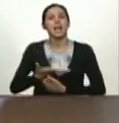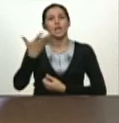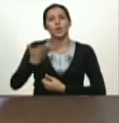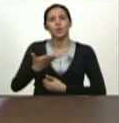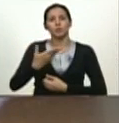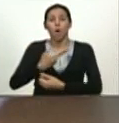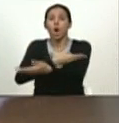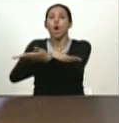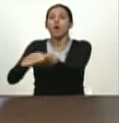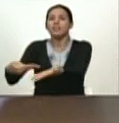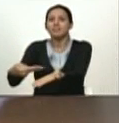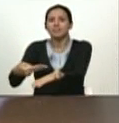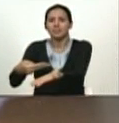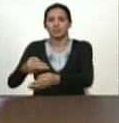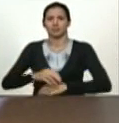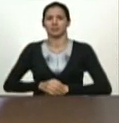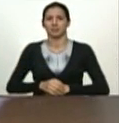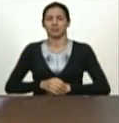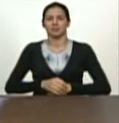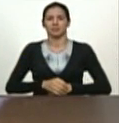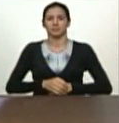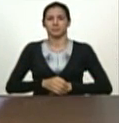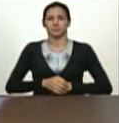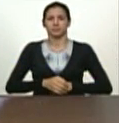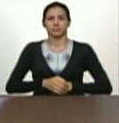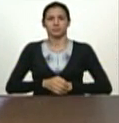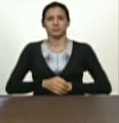la honestidad, de la honestidad.